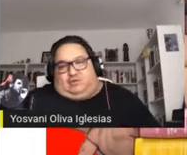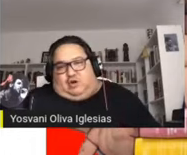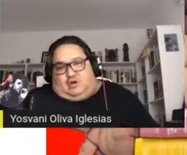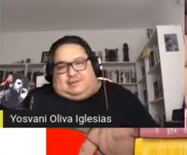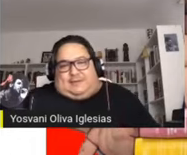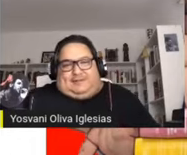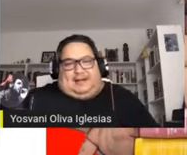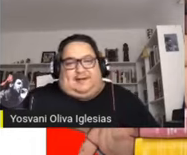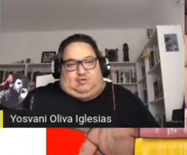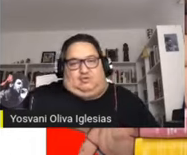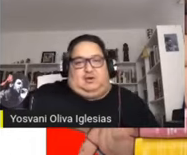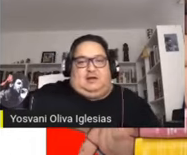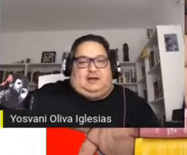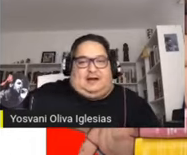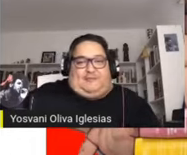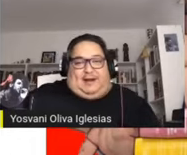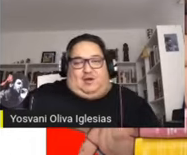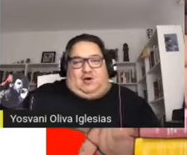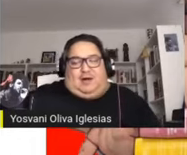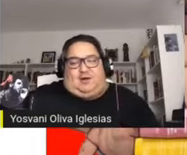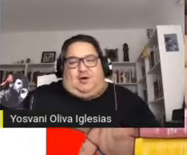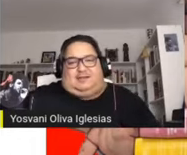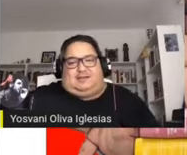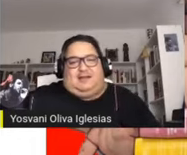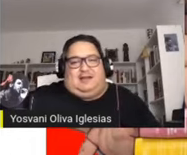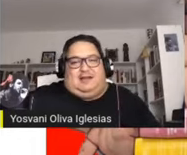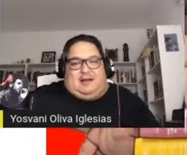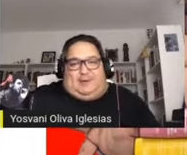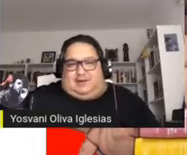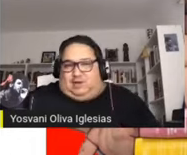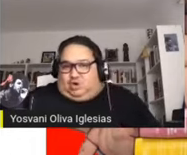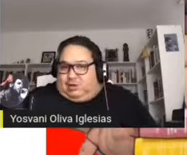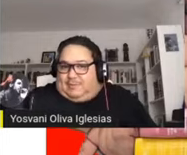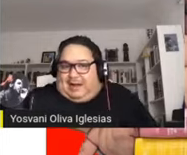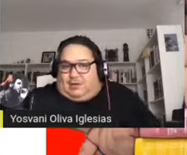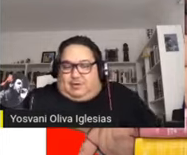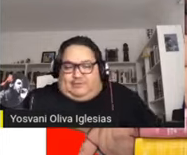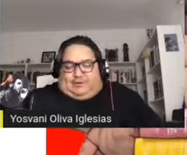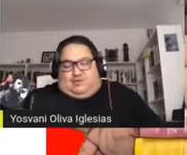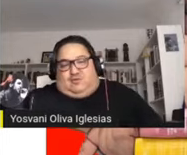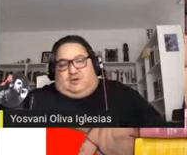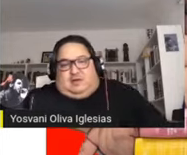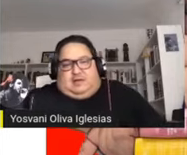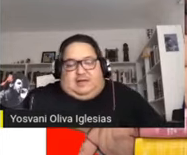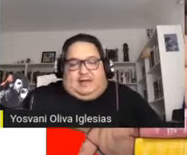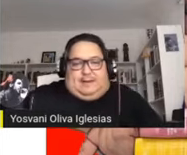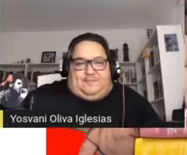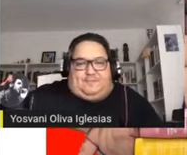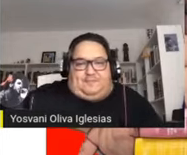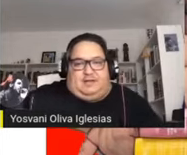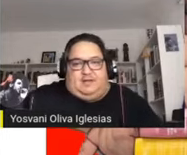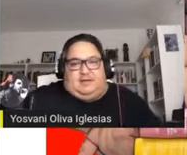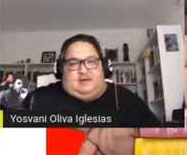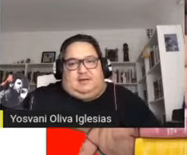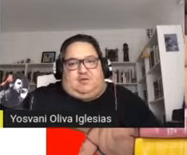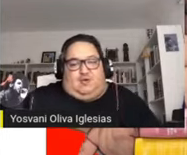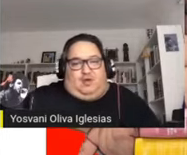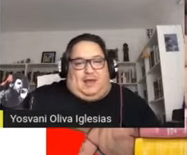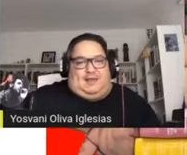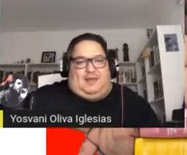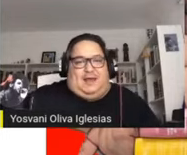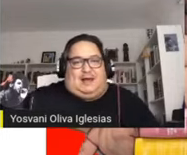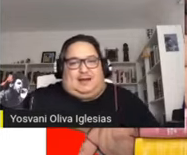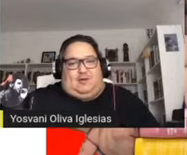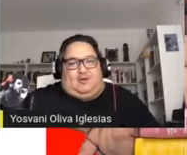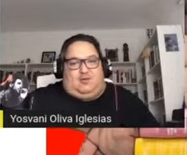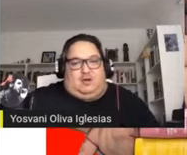punto de vista de su entorno. No necesariamente la razón. Rafael Rojas. El 28 de mayo. Dios es fácil como